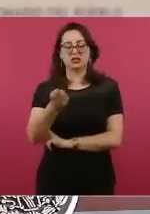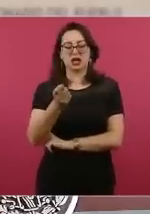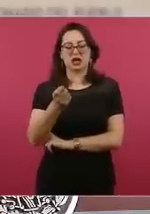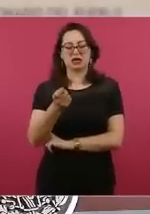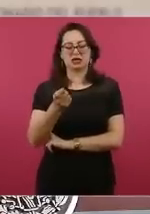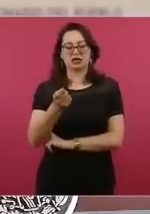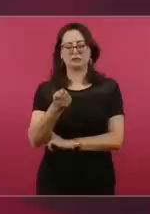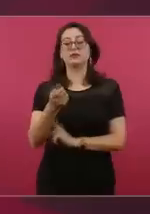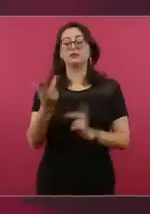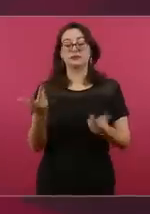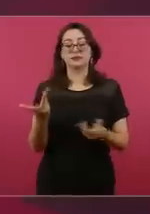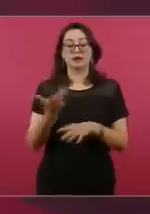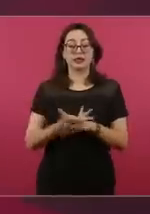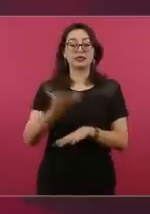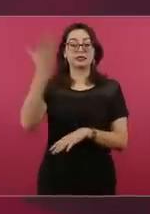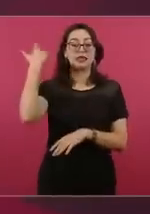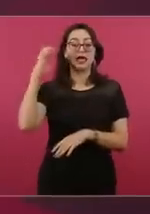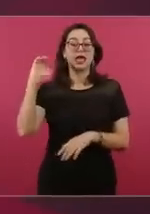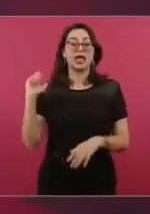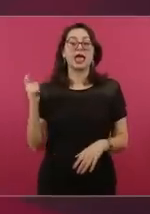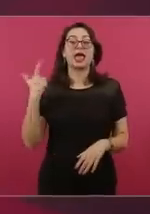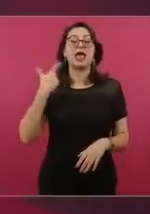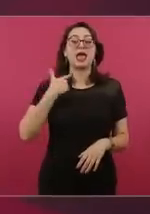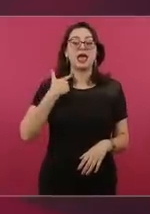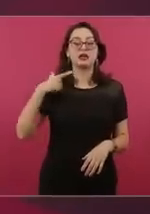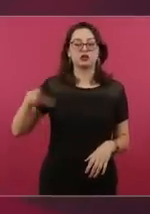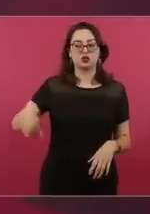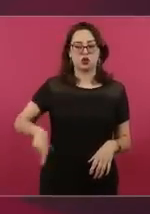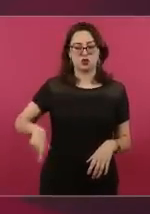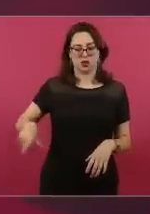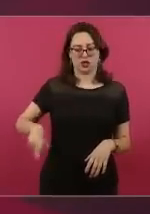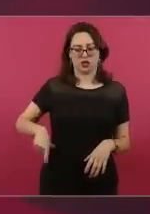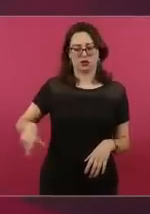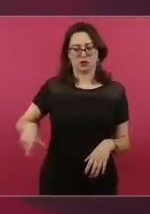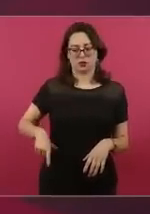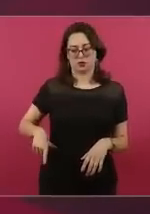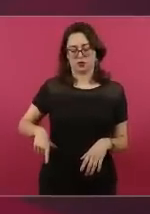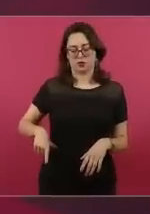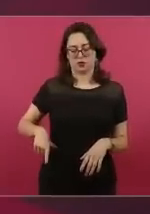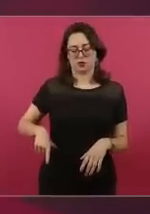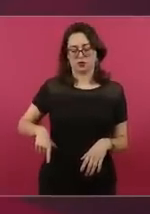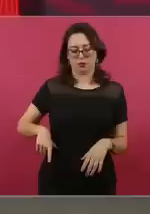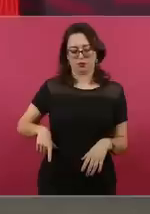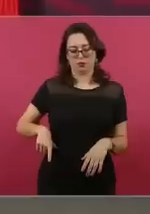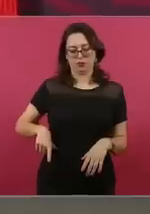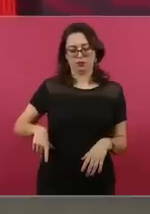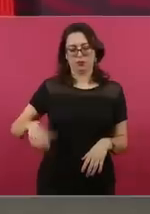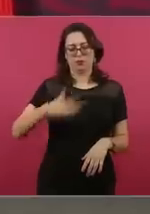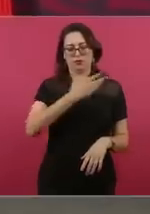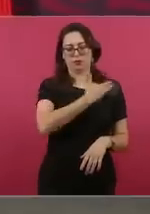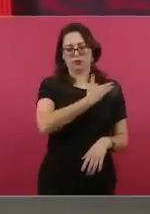de ese entonces, era presidente o detentaba